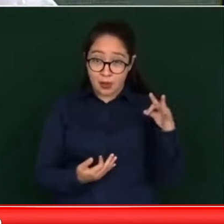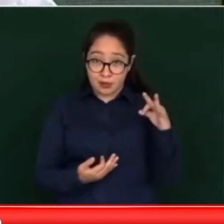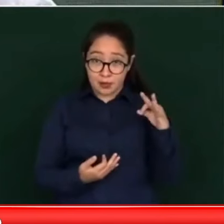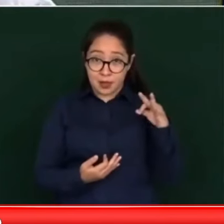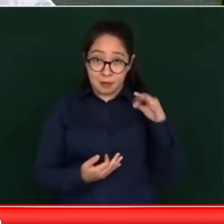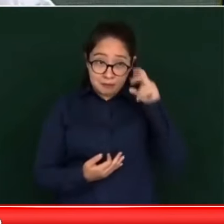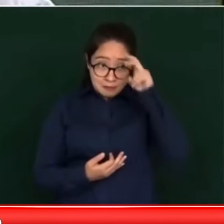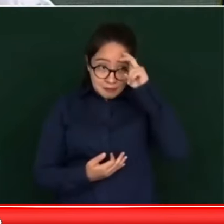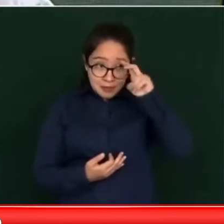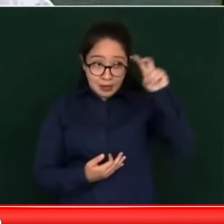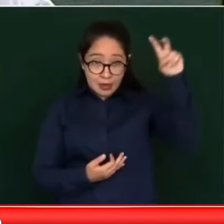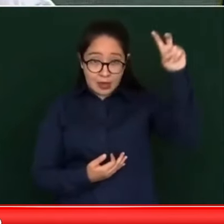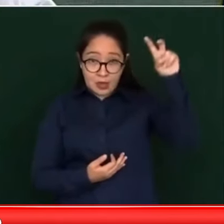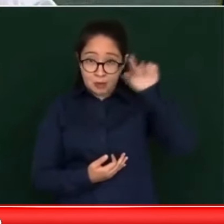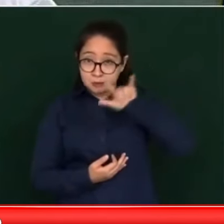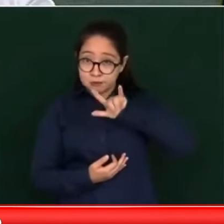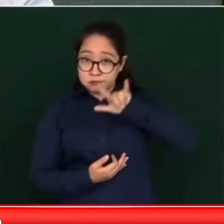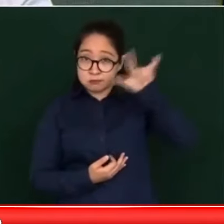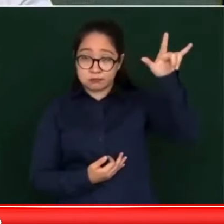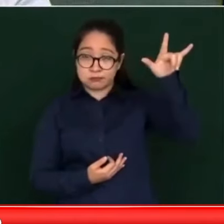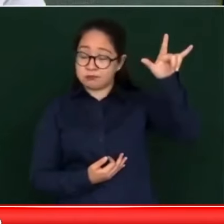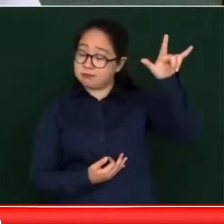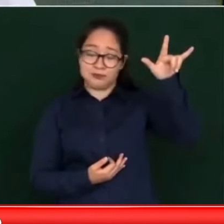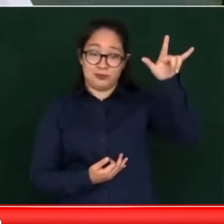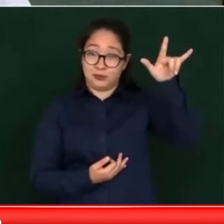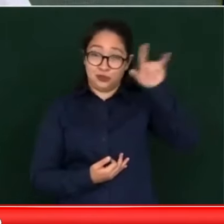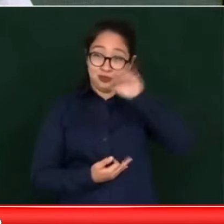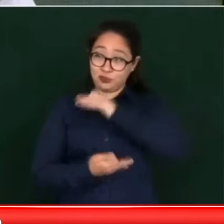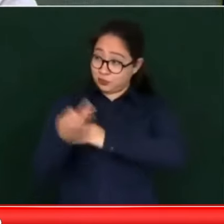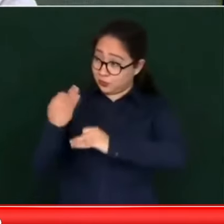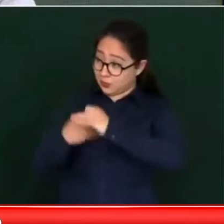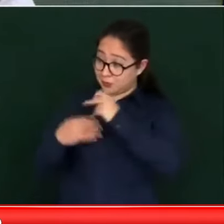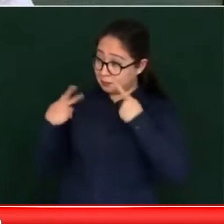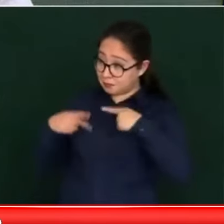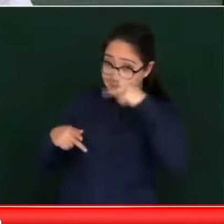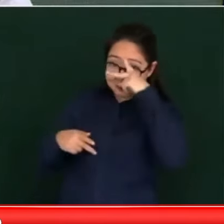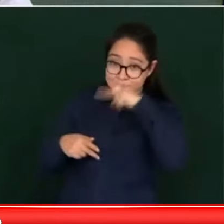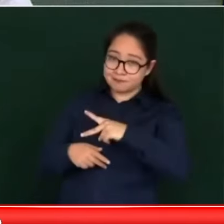avión, no todos los mexicanos.